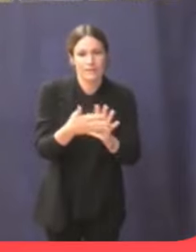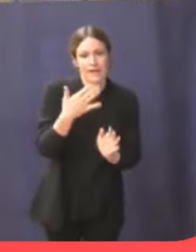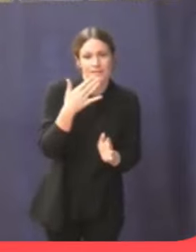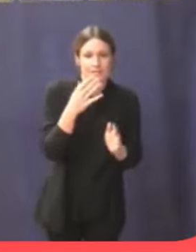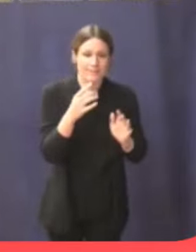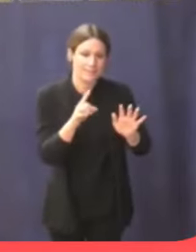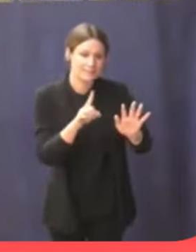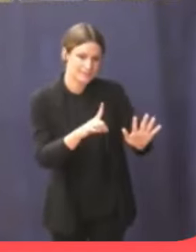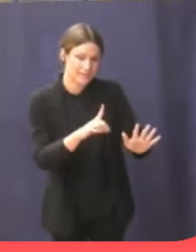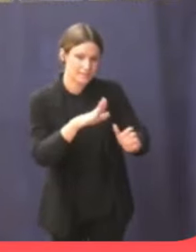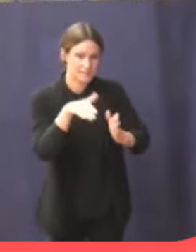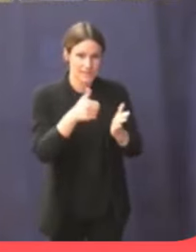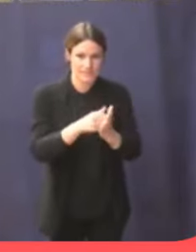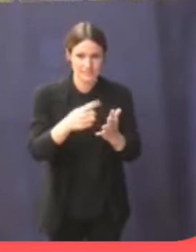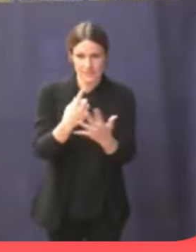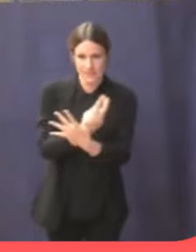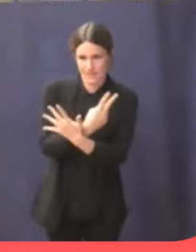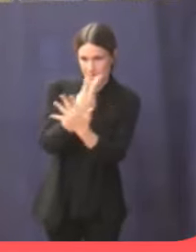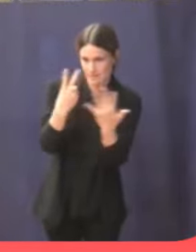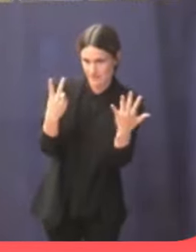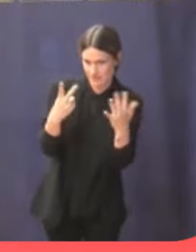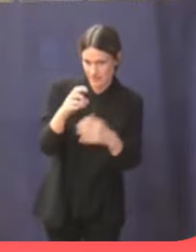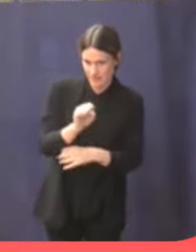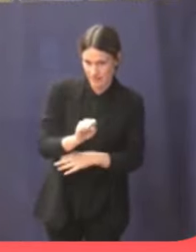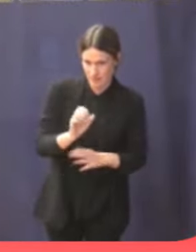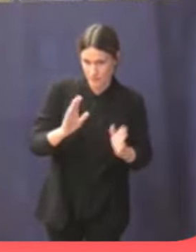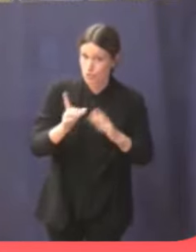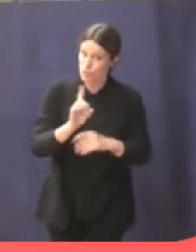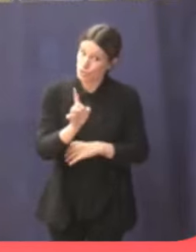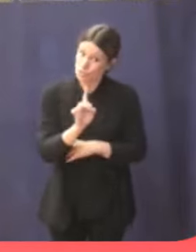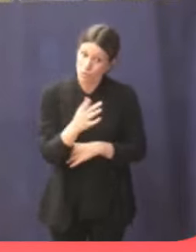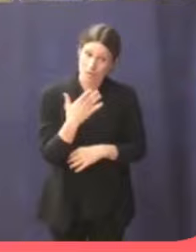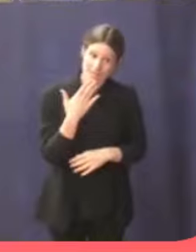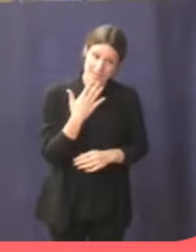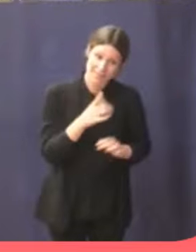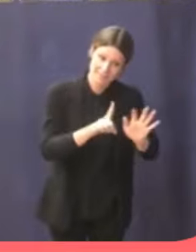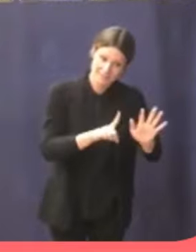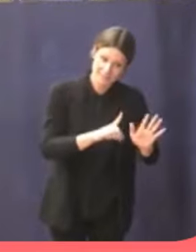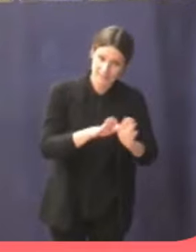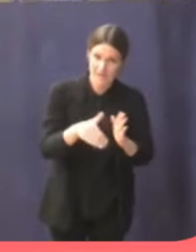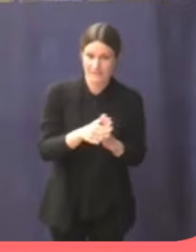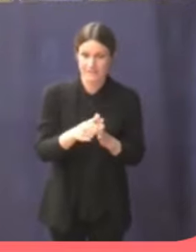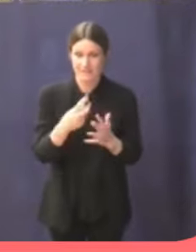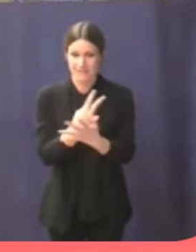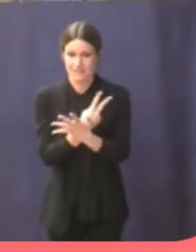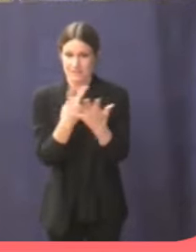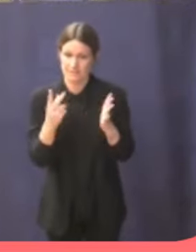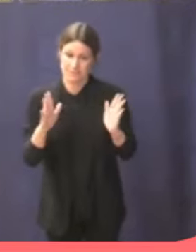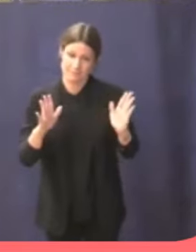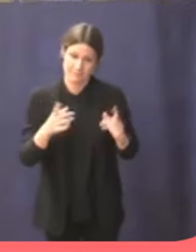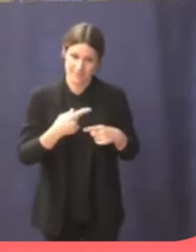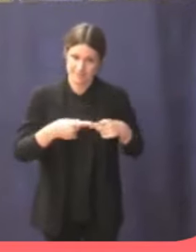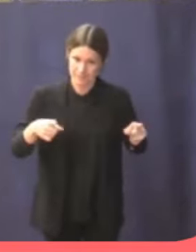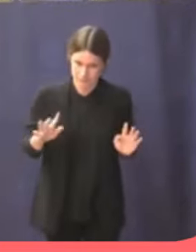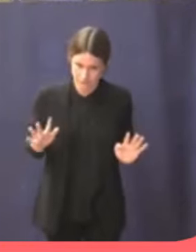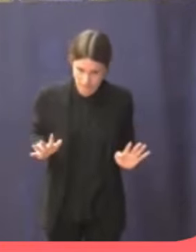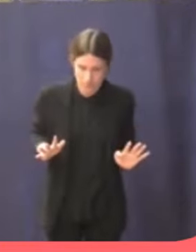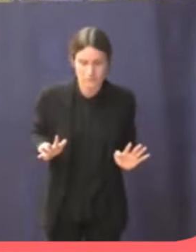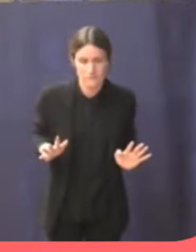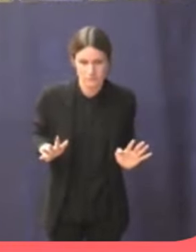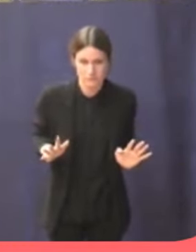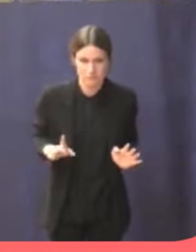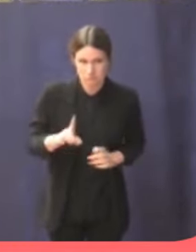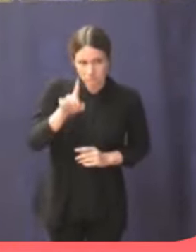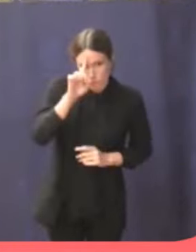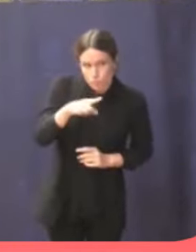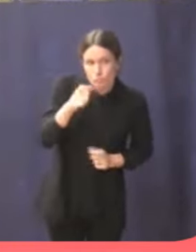a 17 años. ¿Vale? Pues no es mismo un niño de 6 que uno de 17. Hay diferencias. No